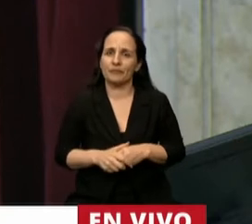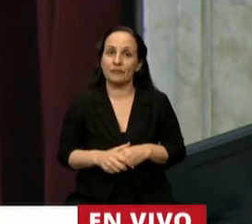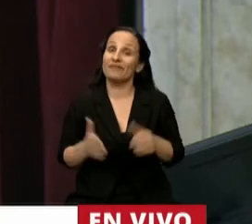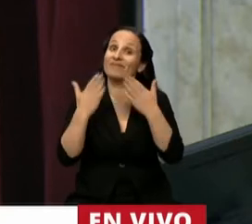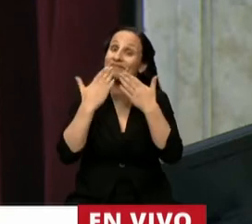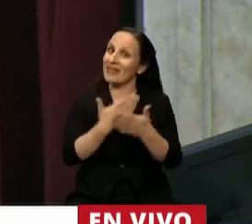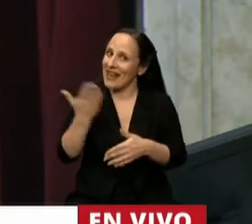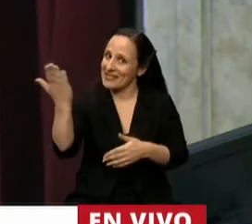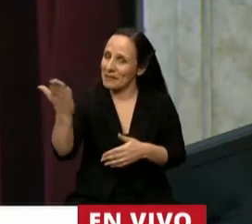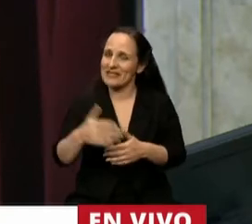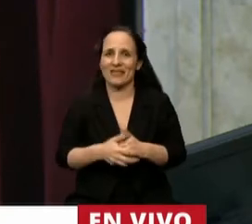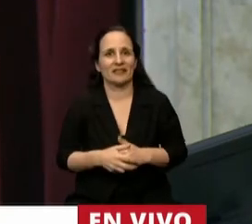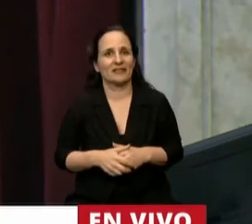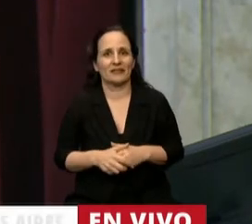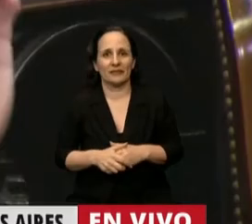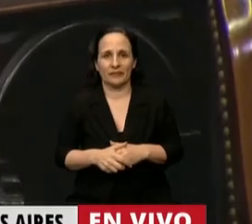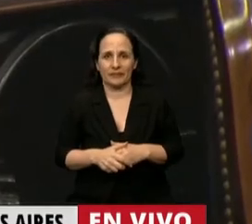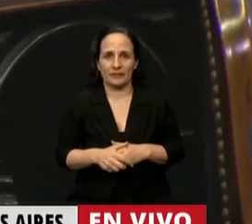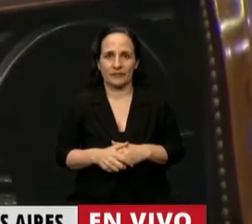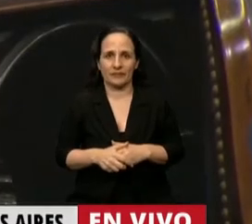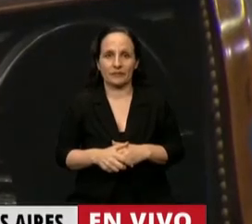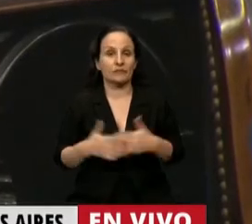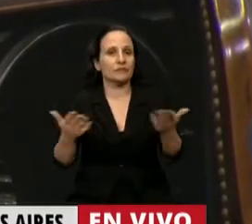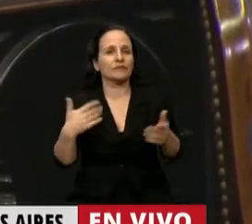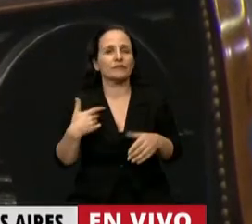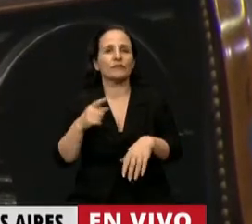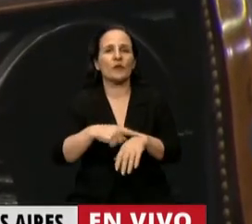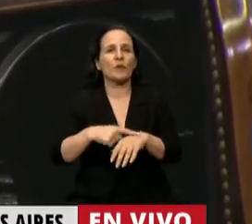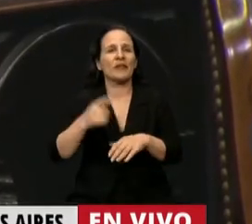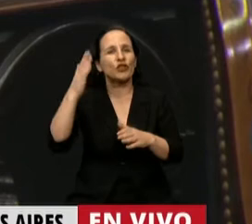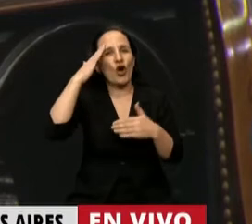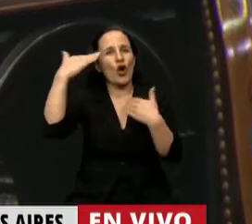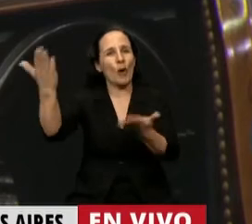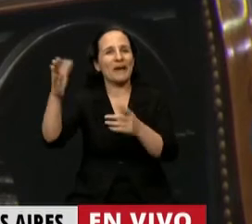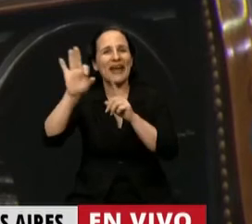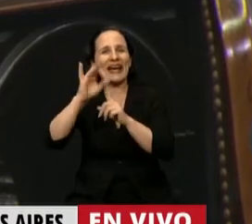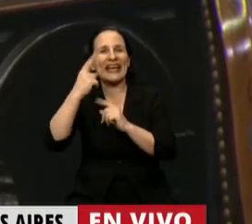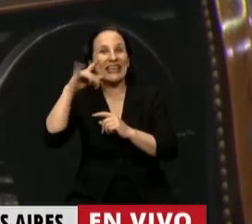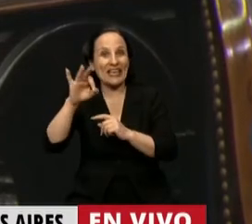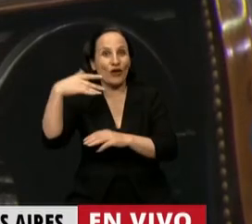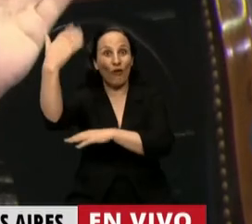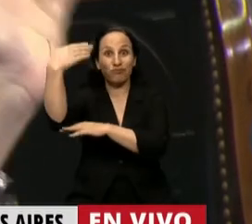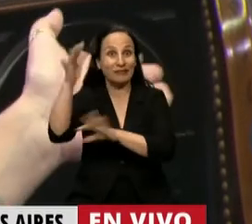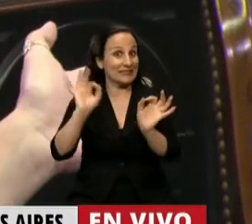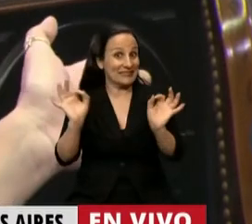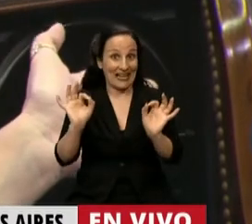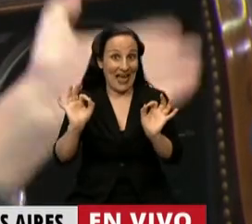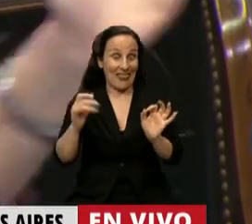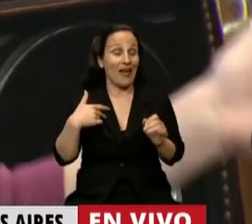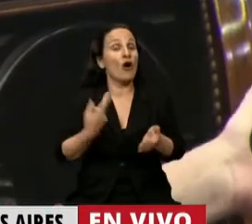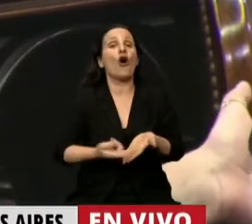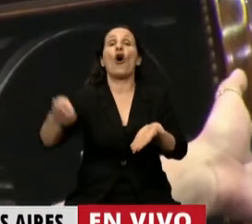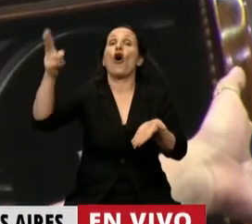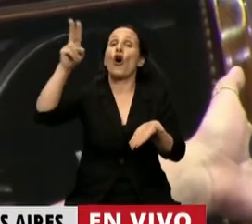Gracias, señor Presidente. Como no hablé en el homenaje aquí, no voy a traerlo a colación ahora. Otra vez sopa,